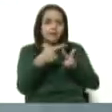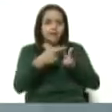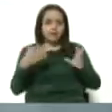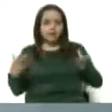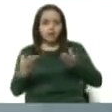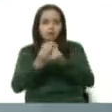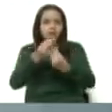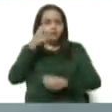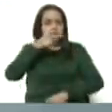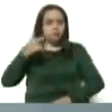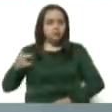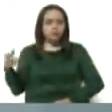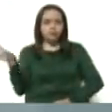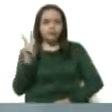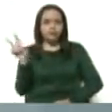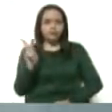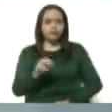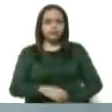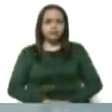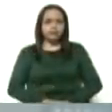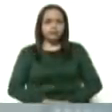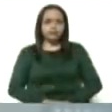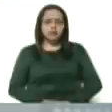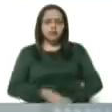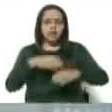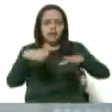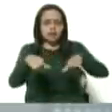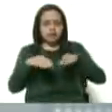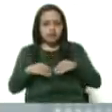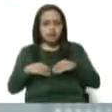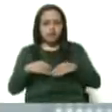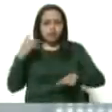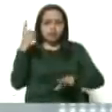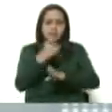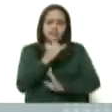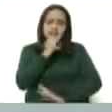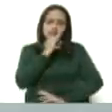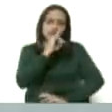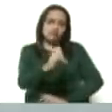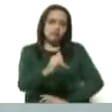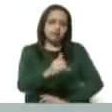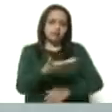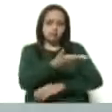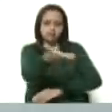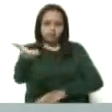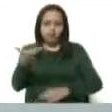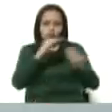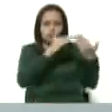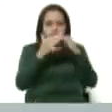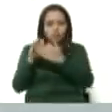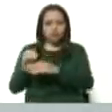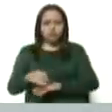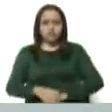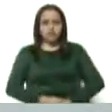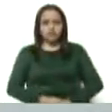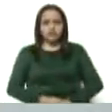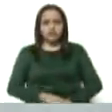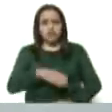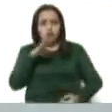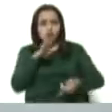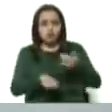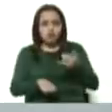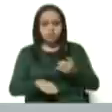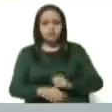al pueblo de Venezuela y cumpliendo con el deber de informarle a toda la comunidad de los últimos